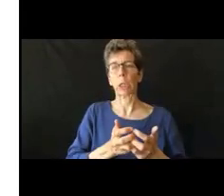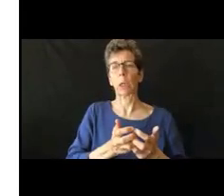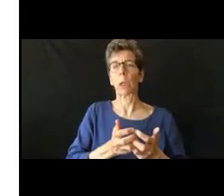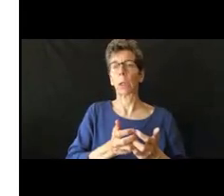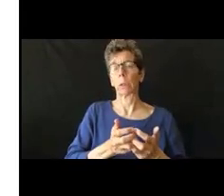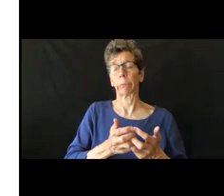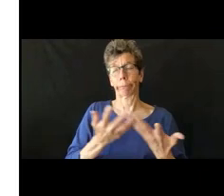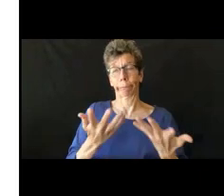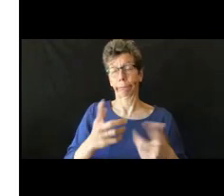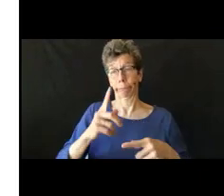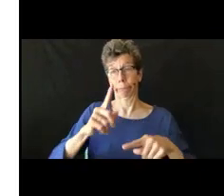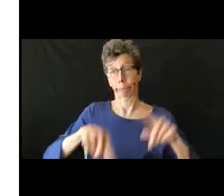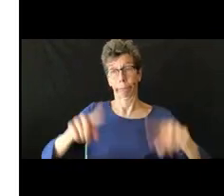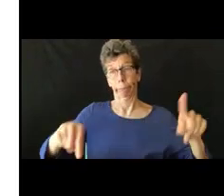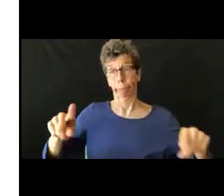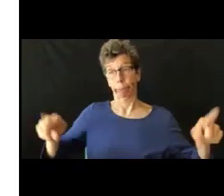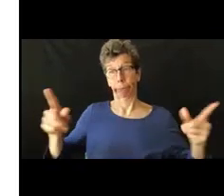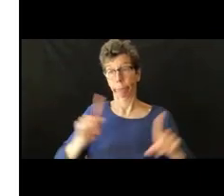diferentes formas